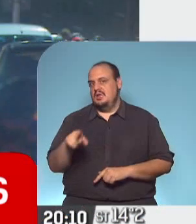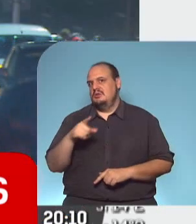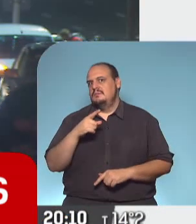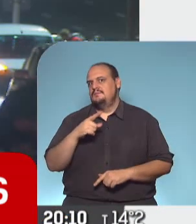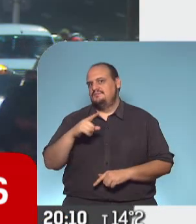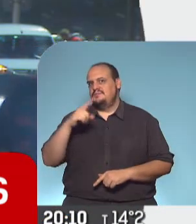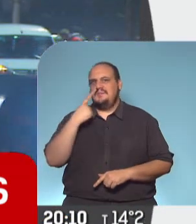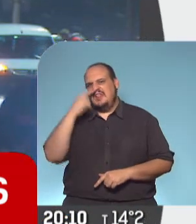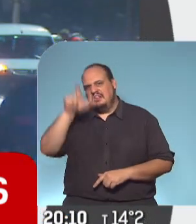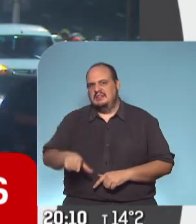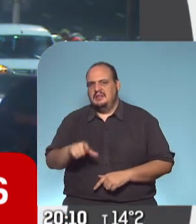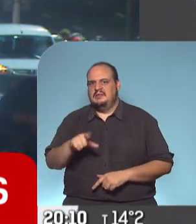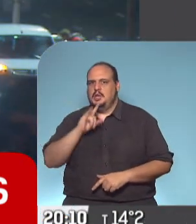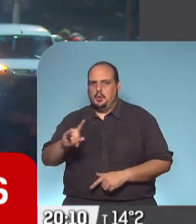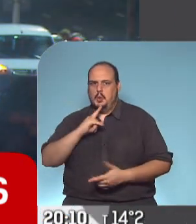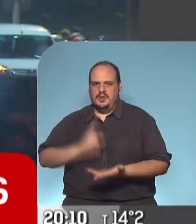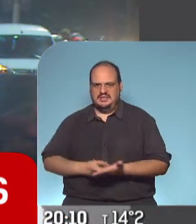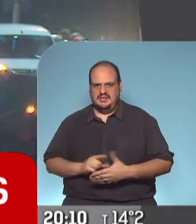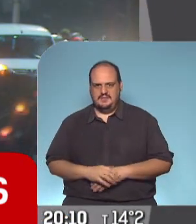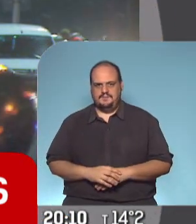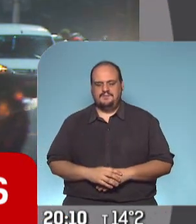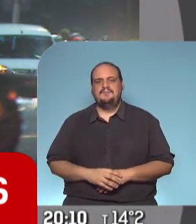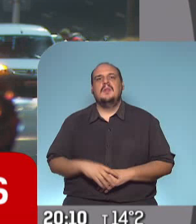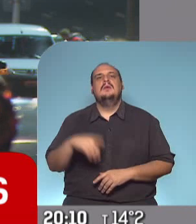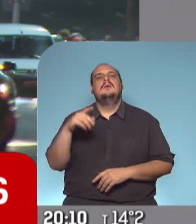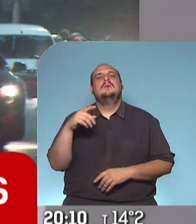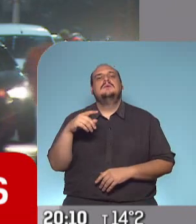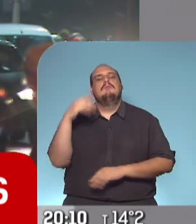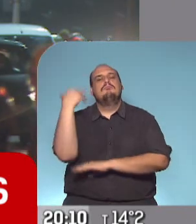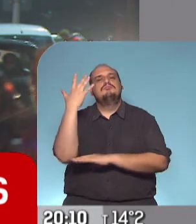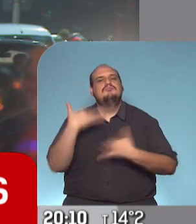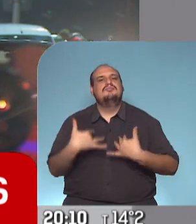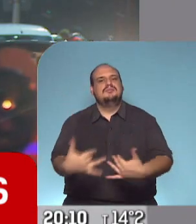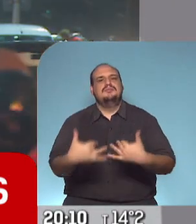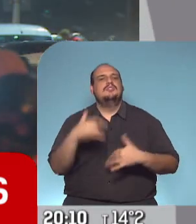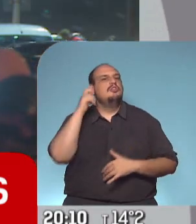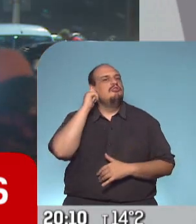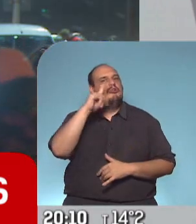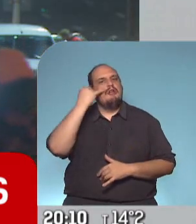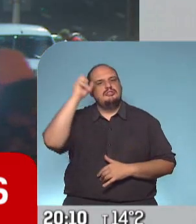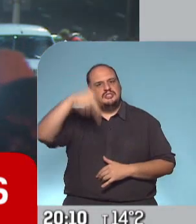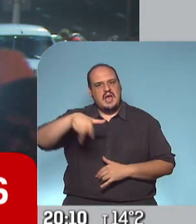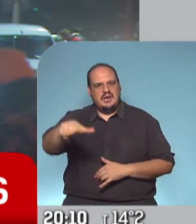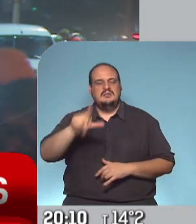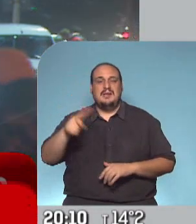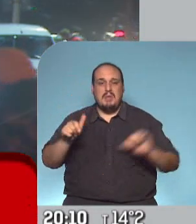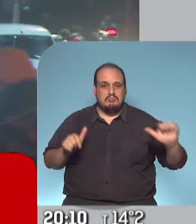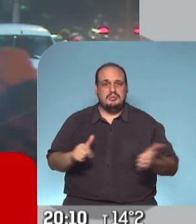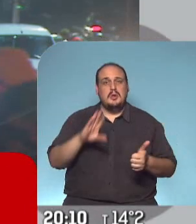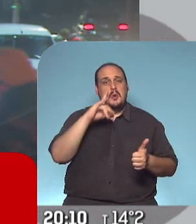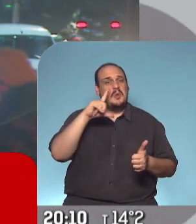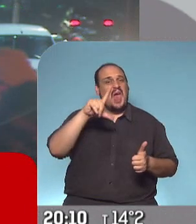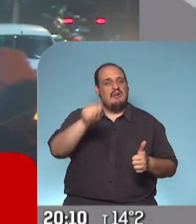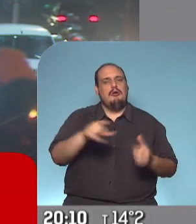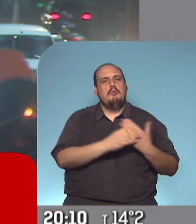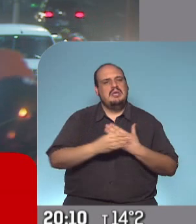de los intendentes. En la conferencia de Daniel Goyán, ministro de Salud de la provincia de Buenos Aires, y Carlos Bianco, el jefe de gabinete, rápidamente, de Carlos